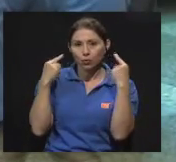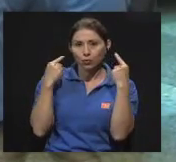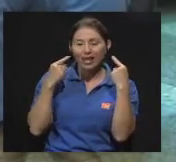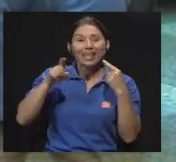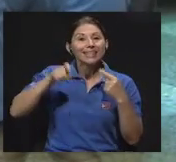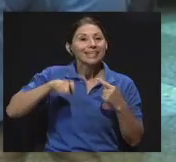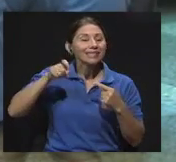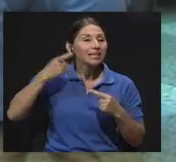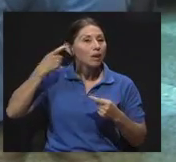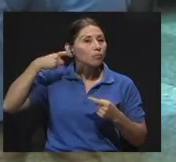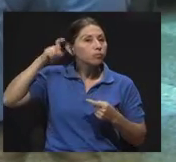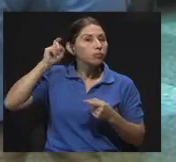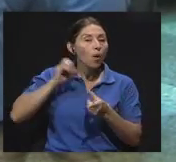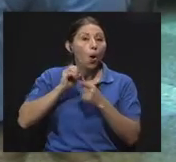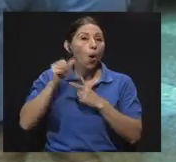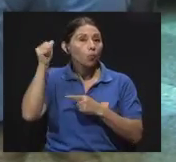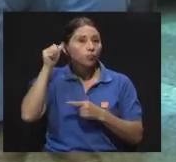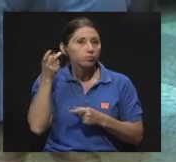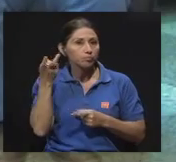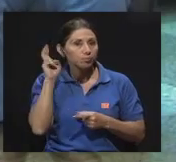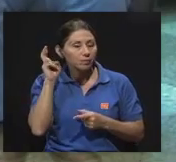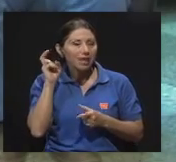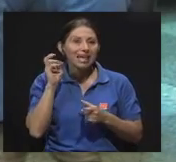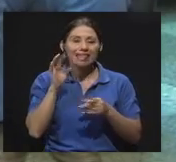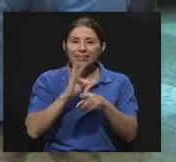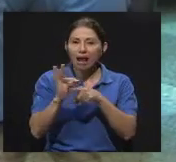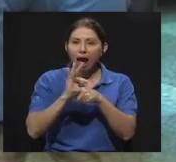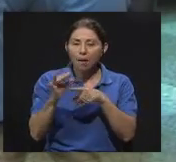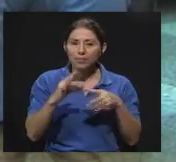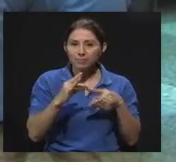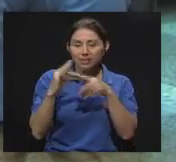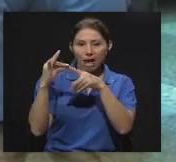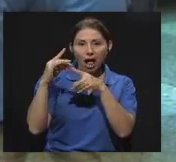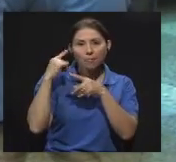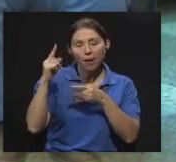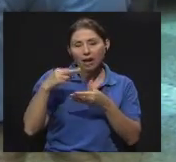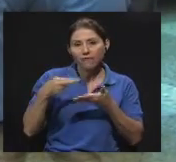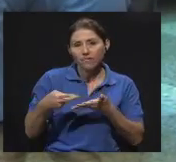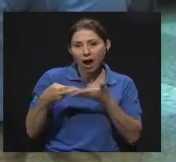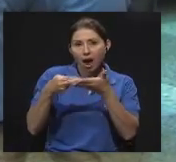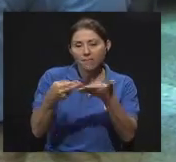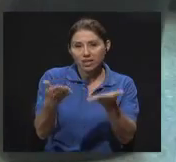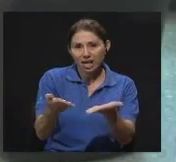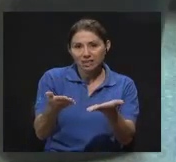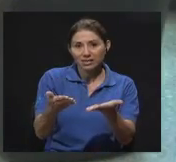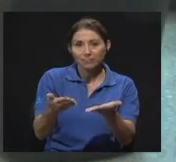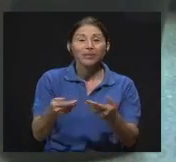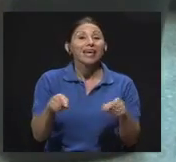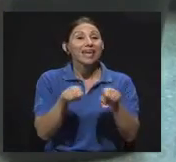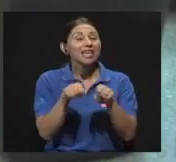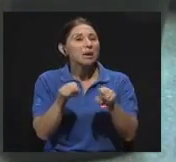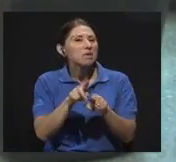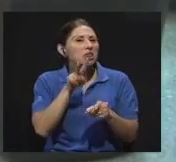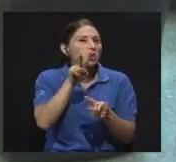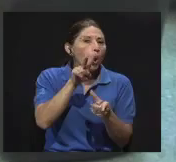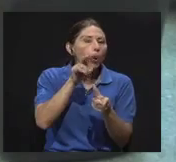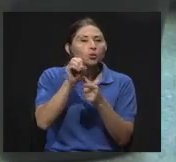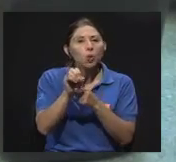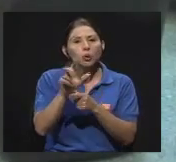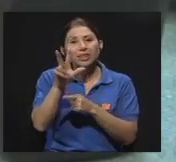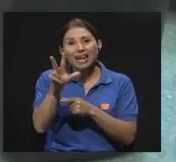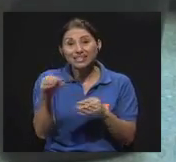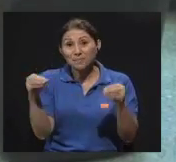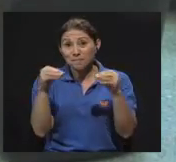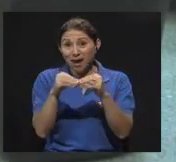requiere uso de audífonos o implante coclear y toda una terapia especial para rehabilitarse. Y de ahí dos o tres más que tienen